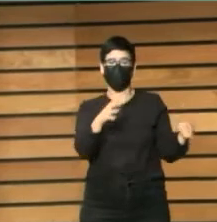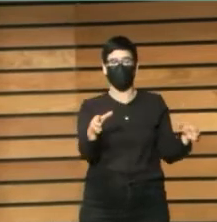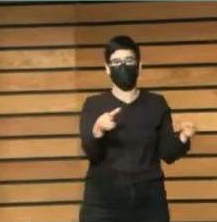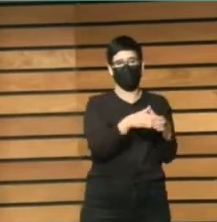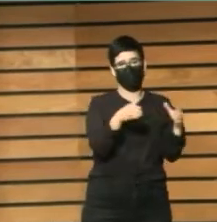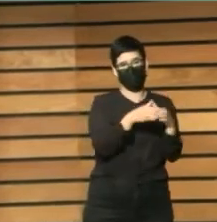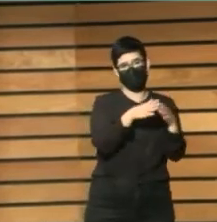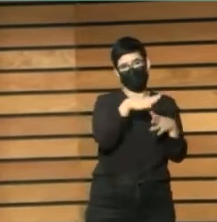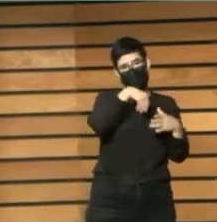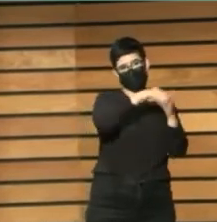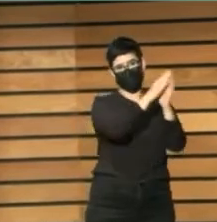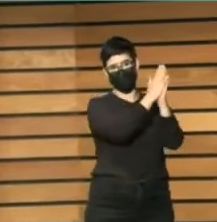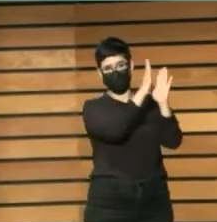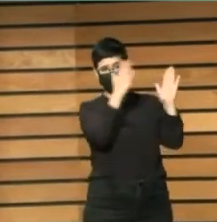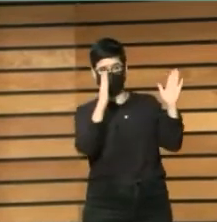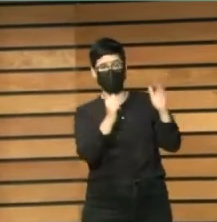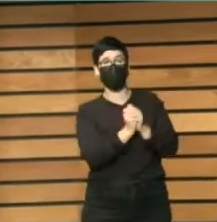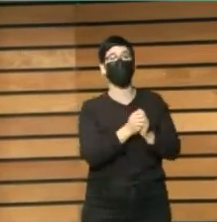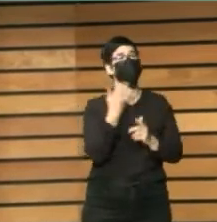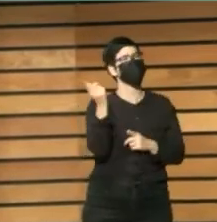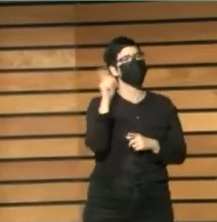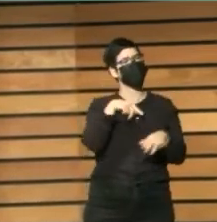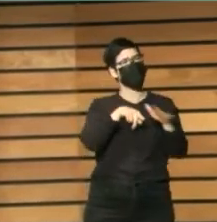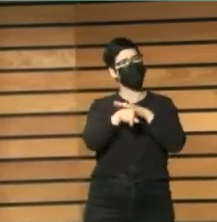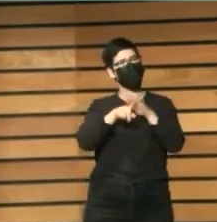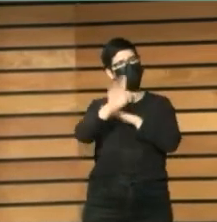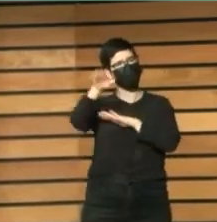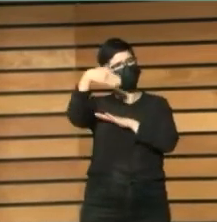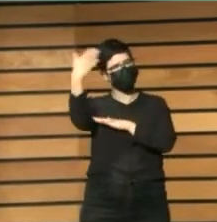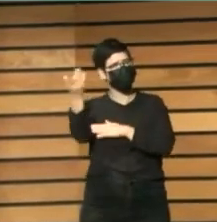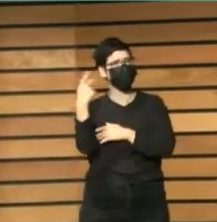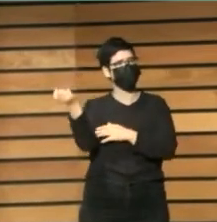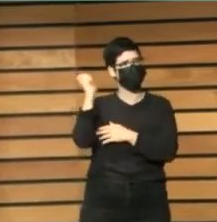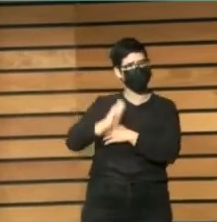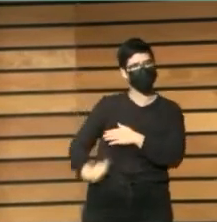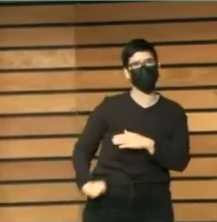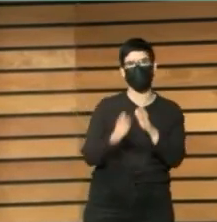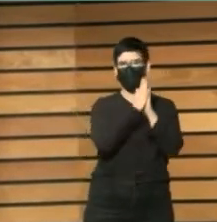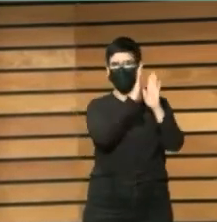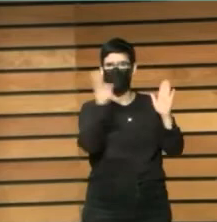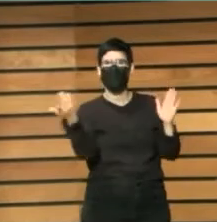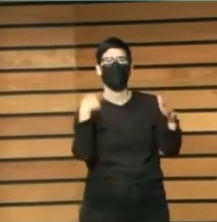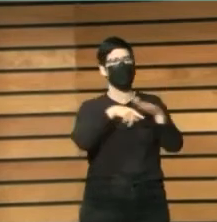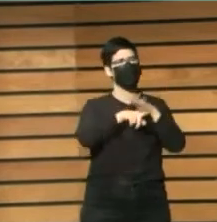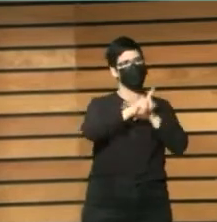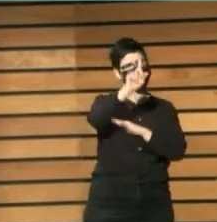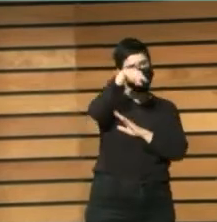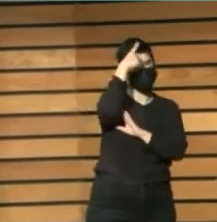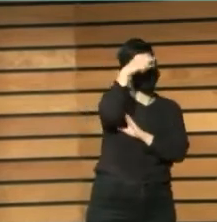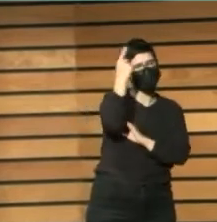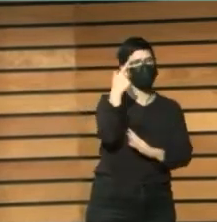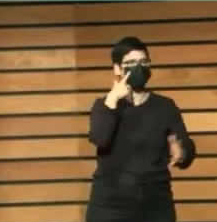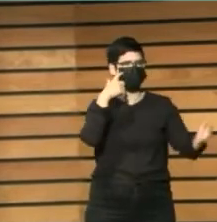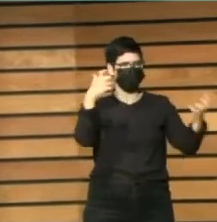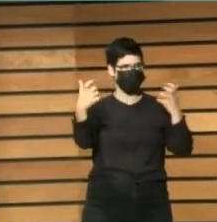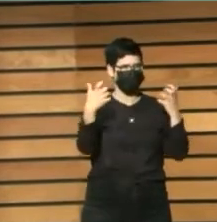también hubo acciones con agentes externos, profesionales bibliotecarios, agentes culturales, artistas,